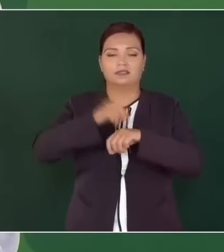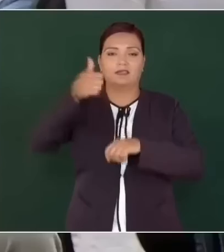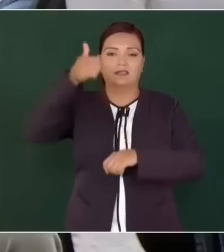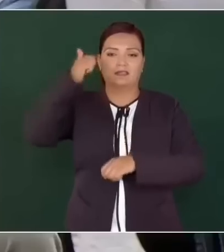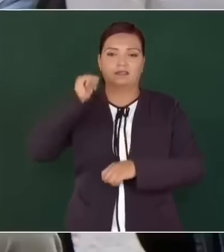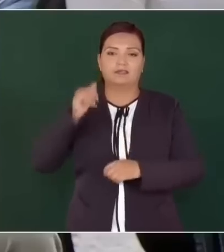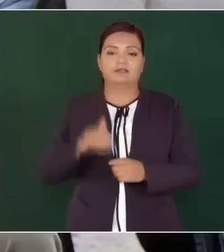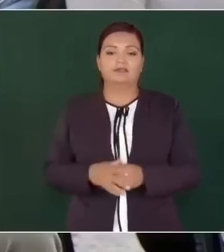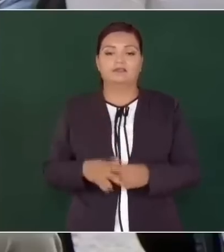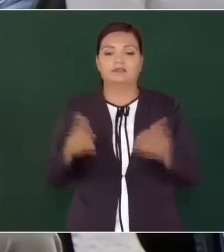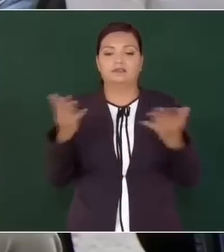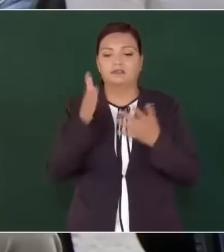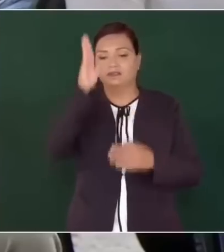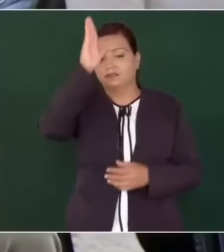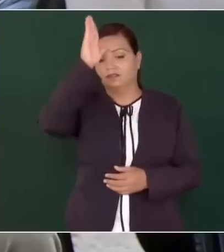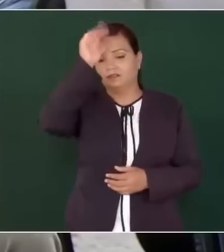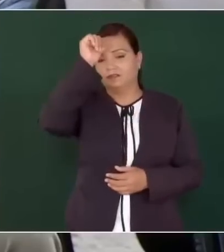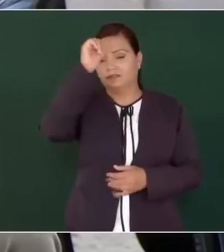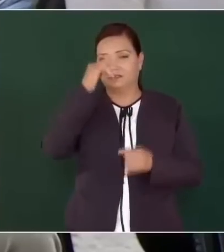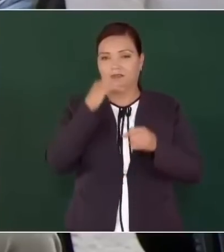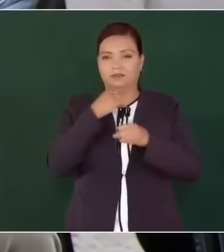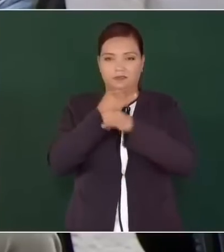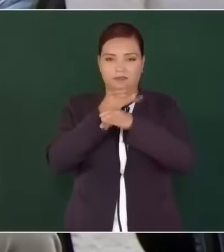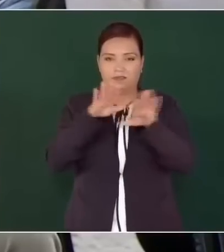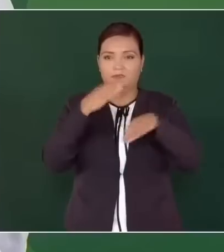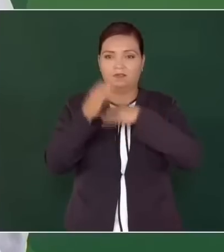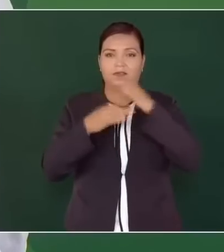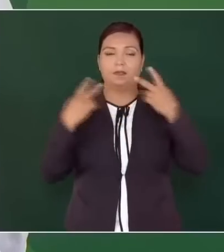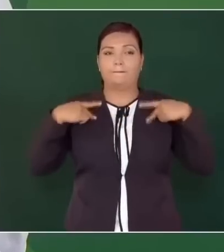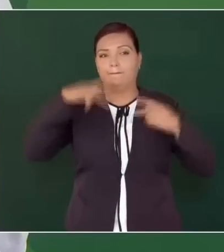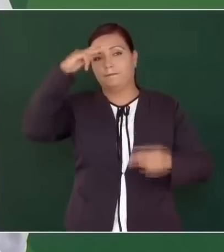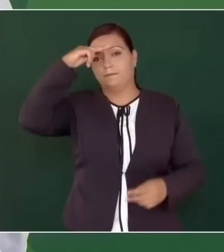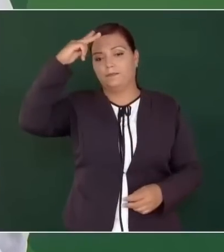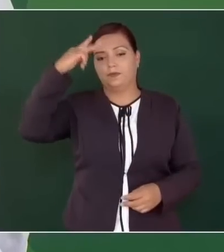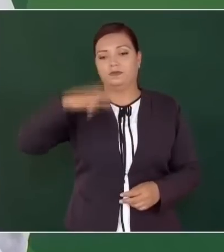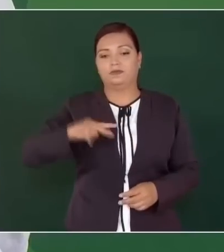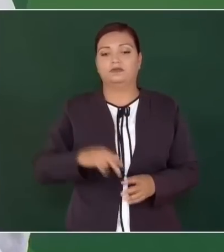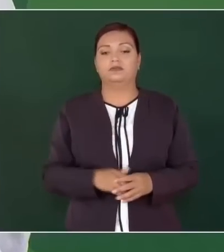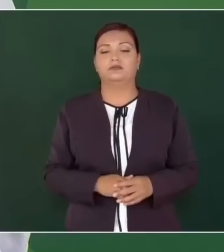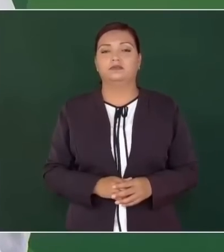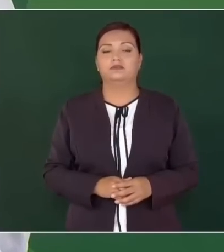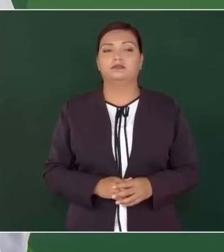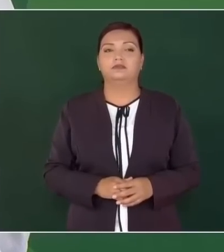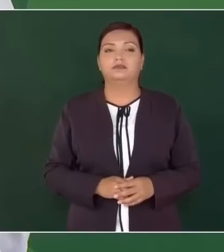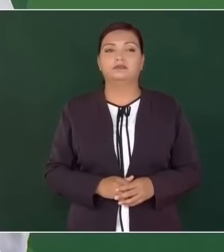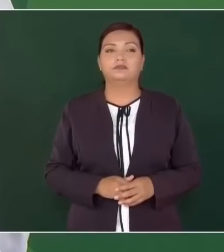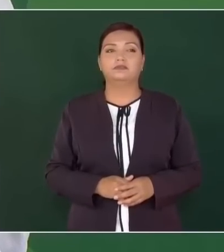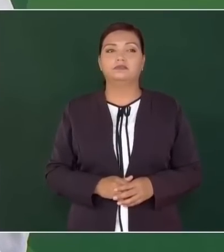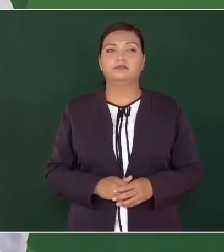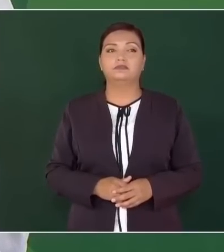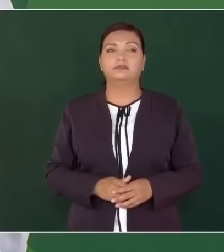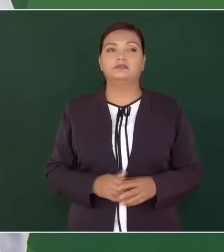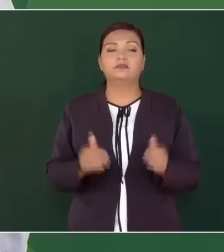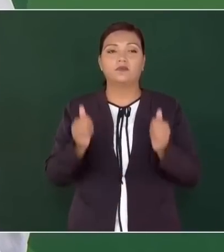se llegó a acuerdo, informo al pueblo de México con